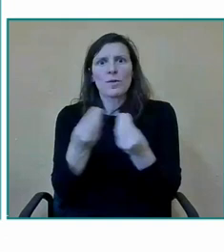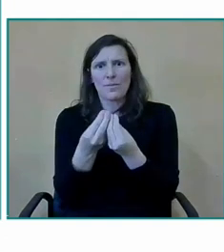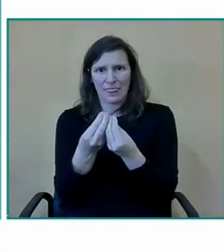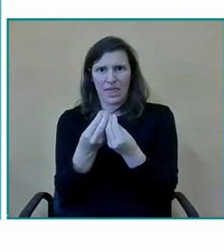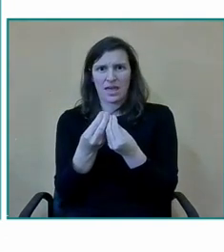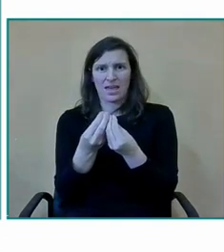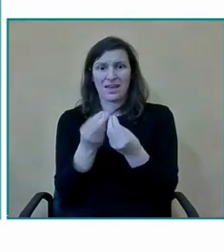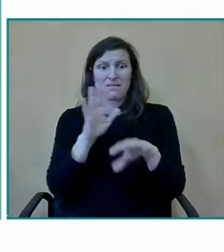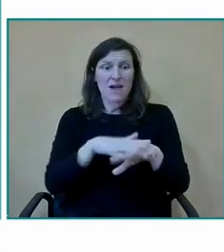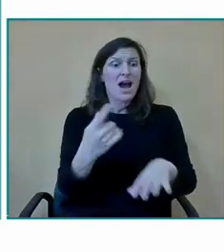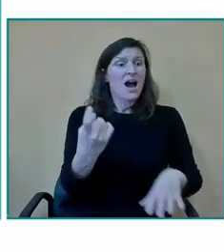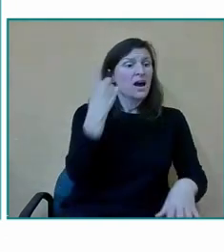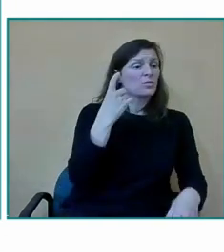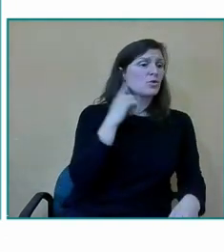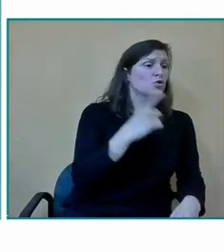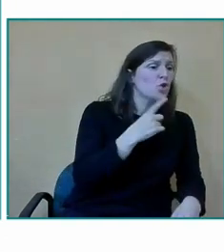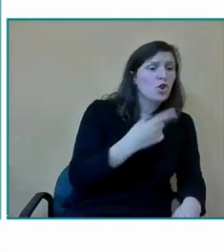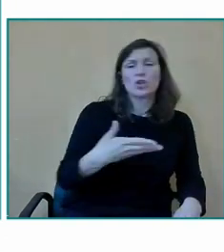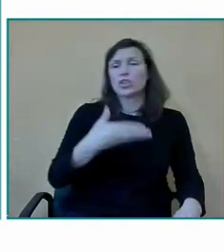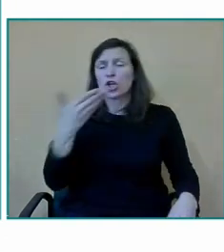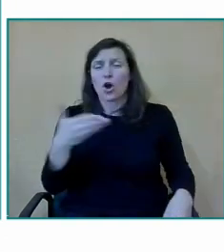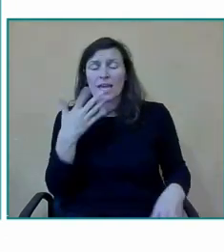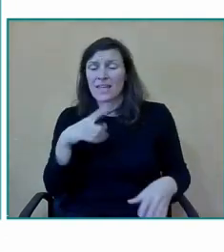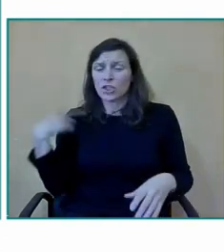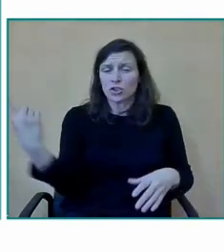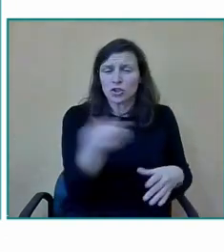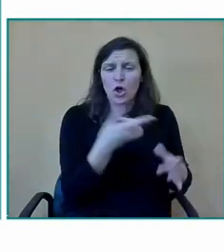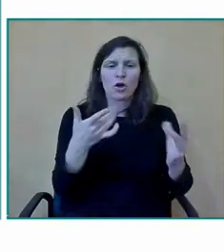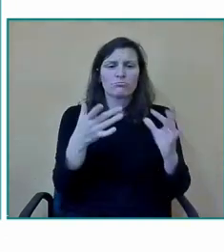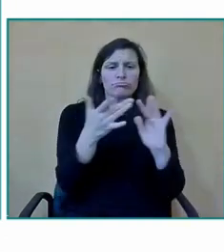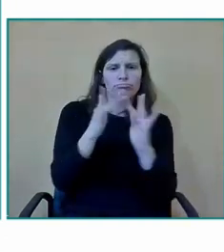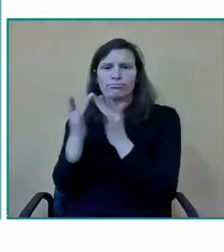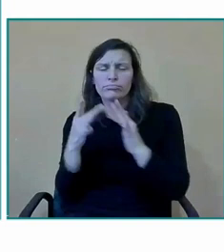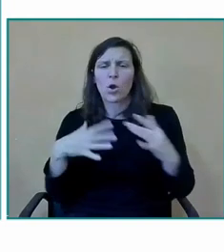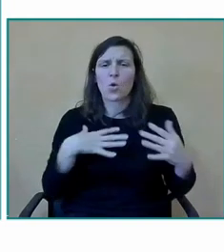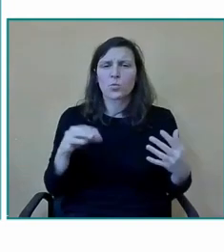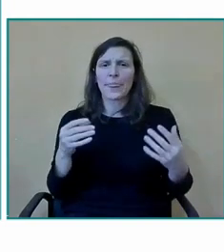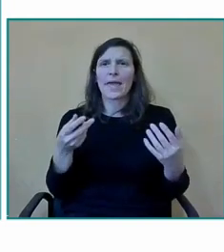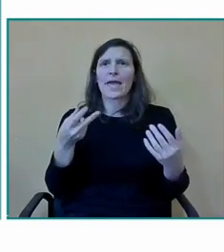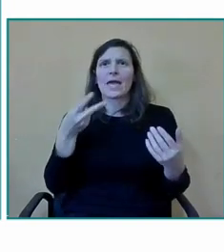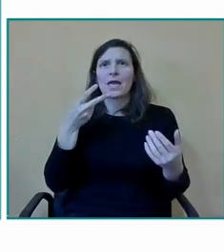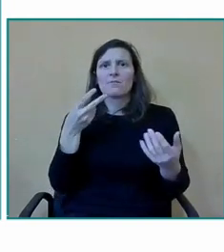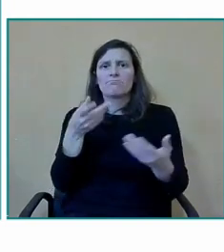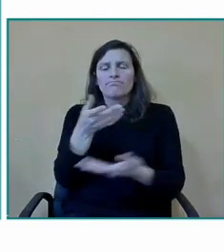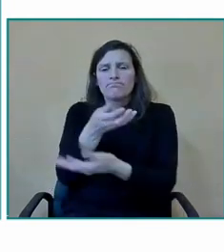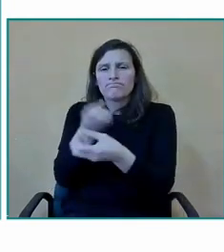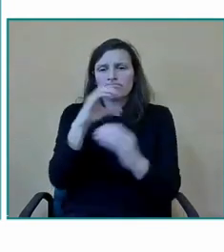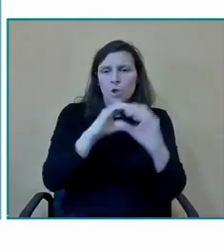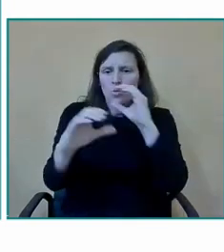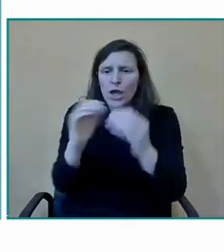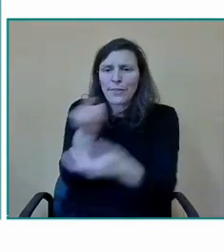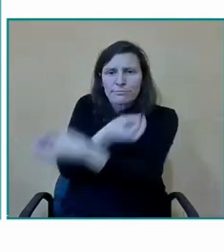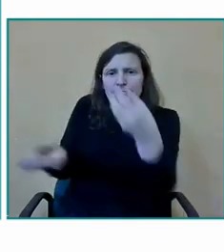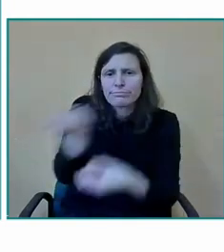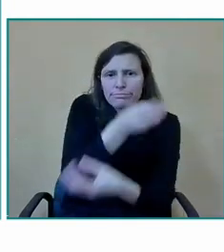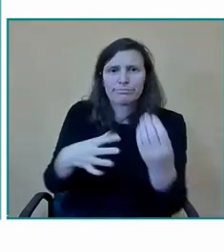tanto los alumnos sordos como los alumnos oyentes puedan compartir experiencias y crear lo que ellos siempre